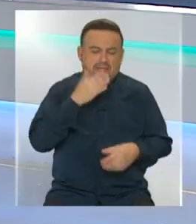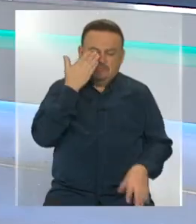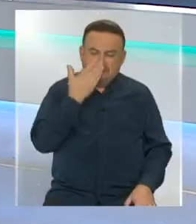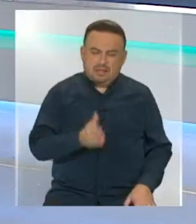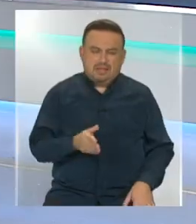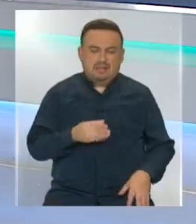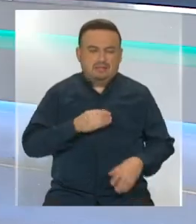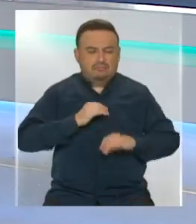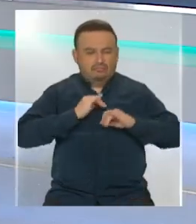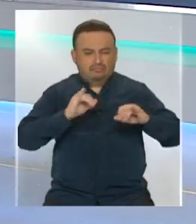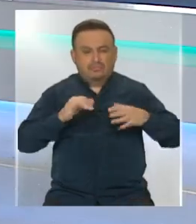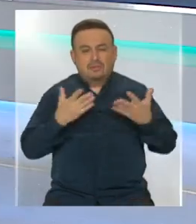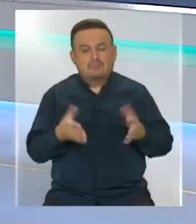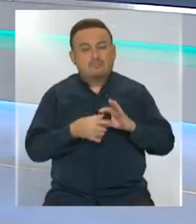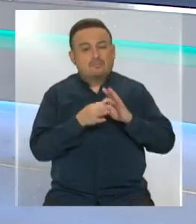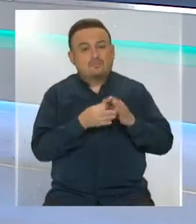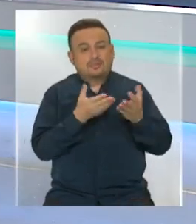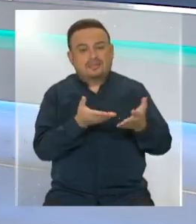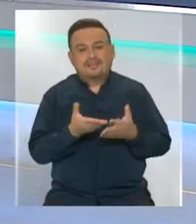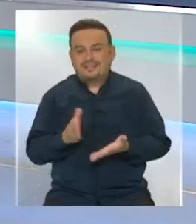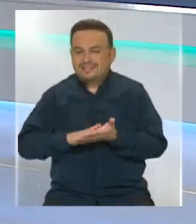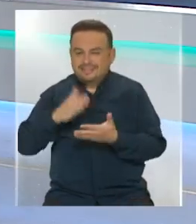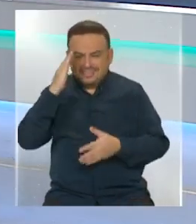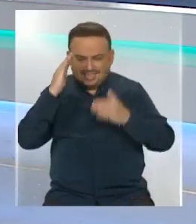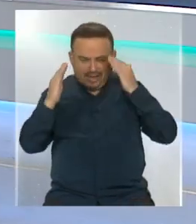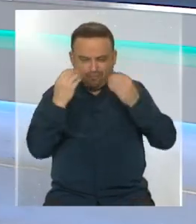hemos comunicado. estos días. Mariane, muchísimas gracias. Este día días. Gracias. Gracias.